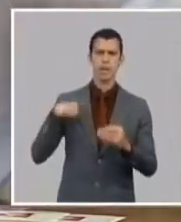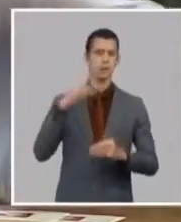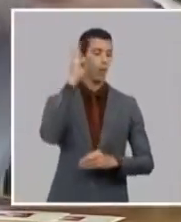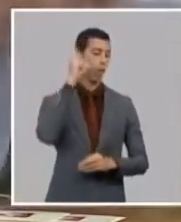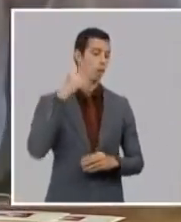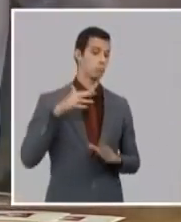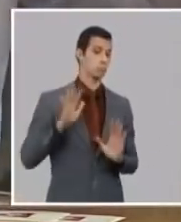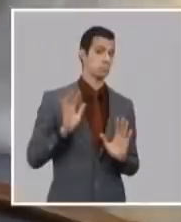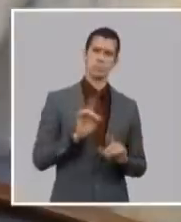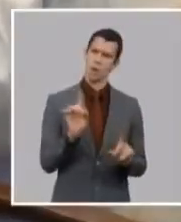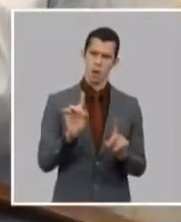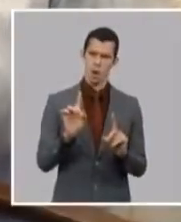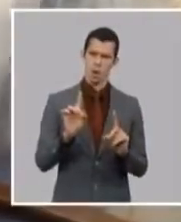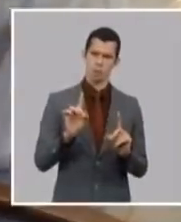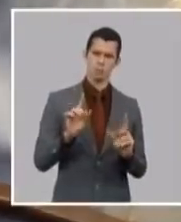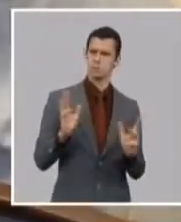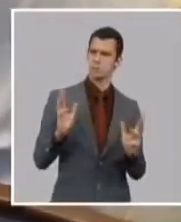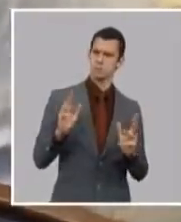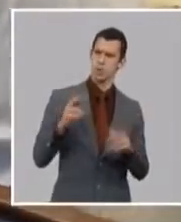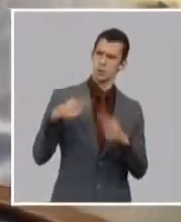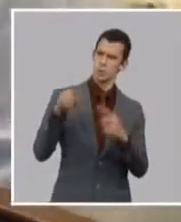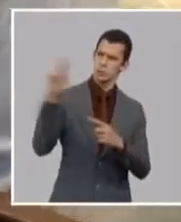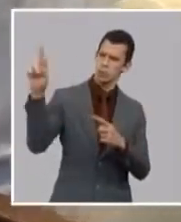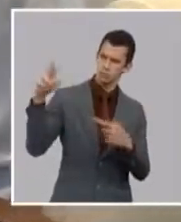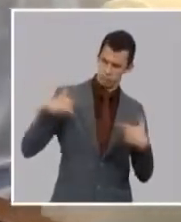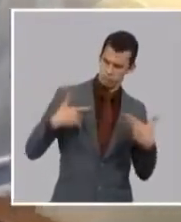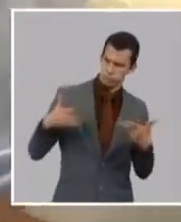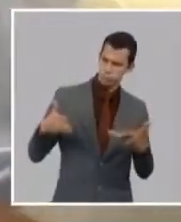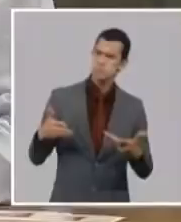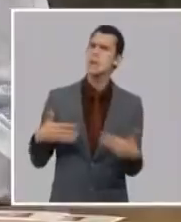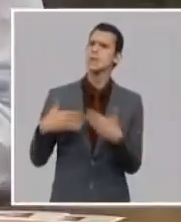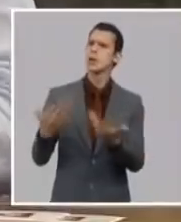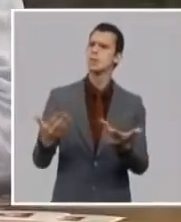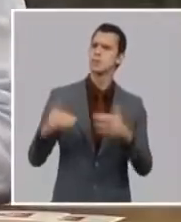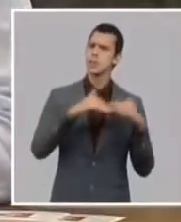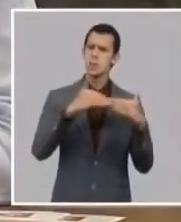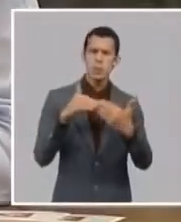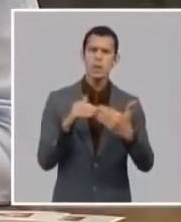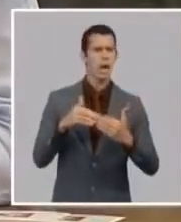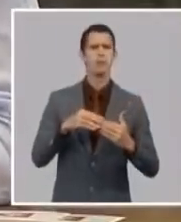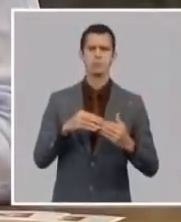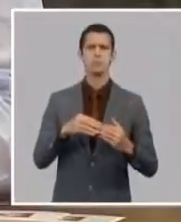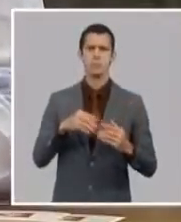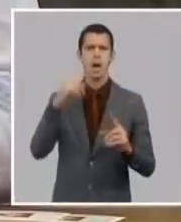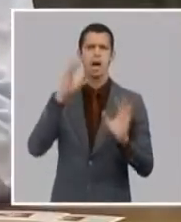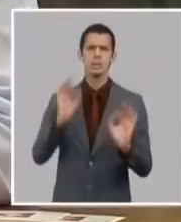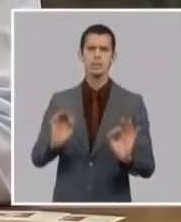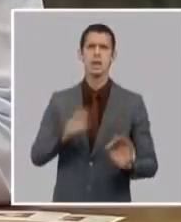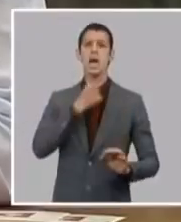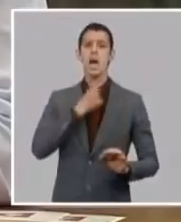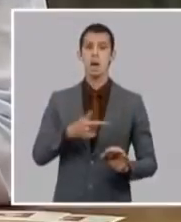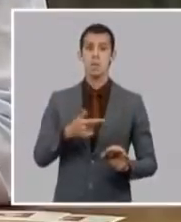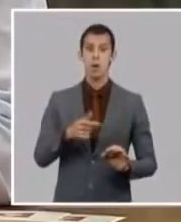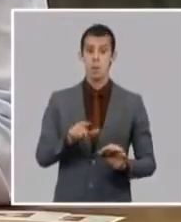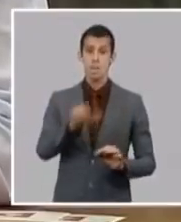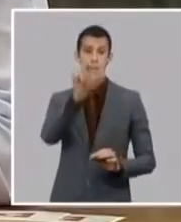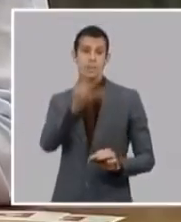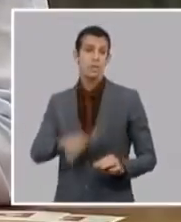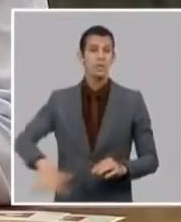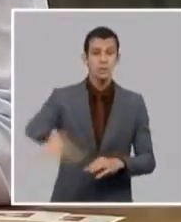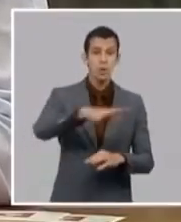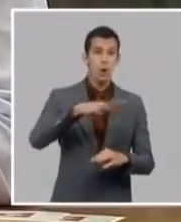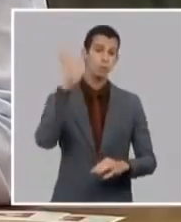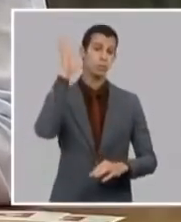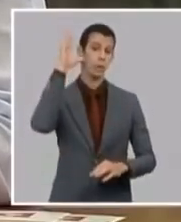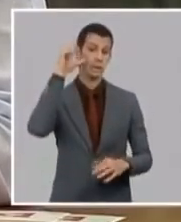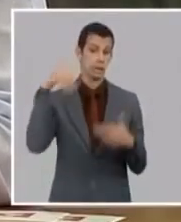la violencia y esto fuera lo que hubiera primado y todavía estuviéramos así con la ciudad toda desordenada y pasando más cosas y agravándose en la situación